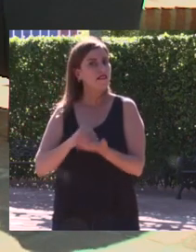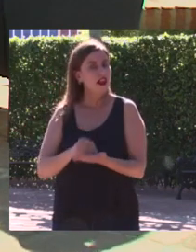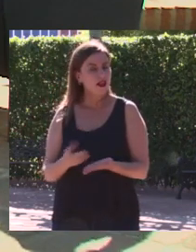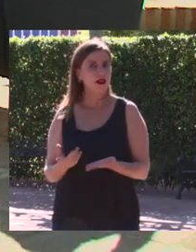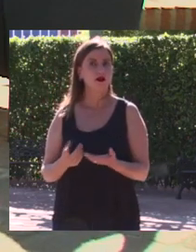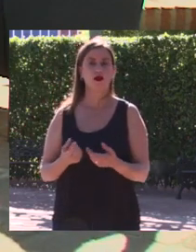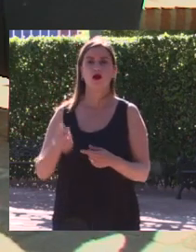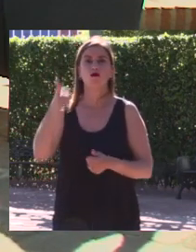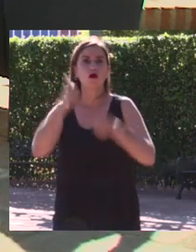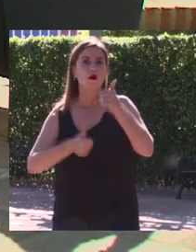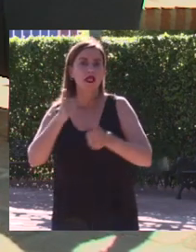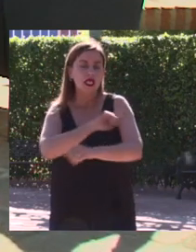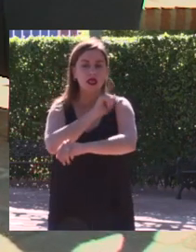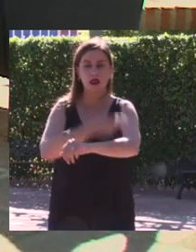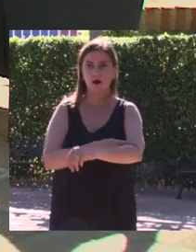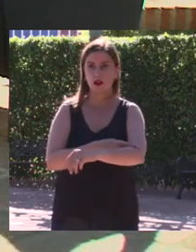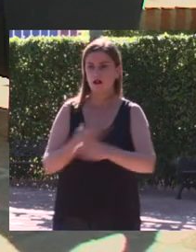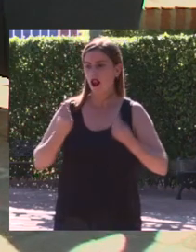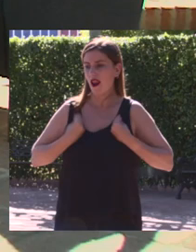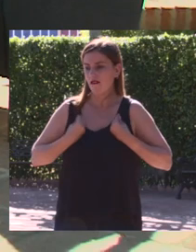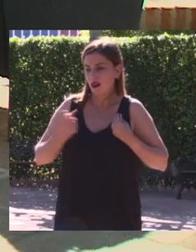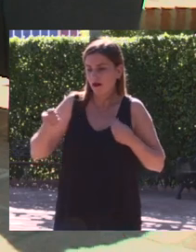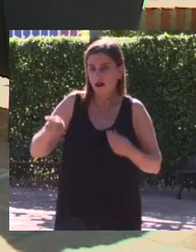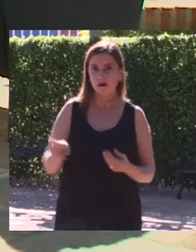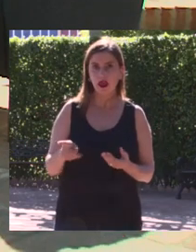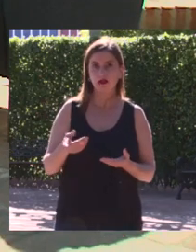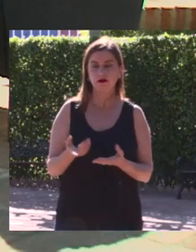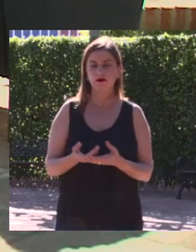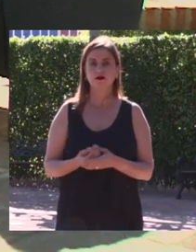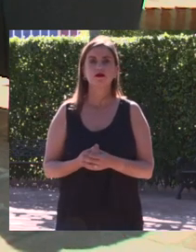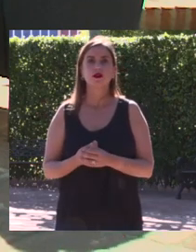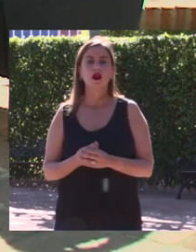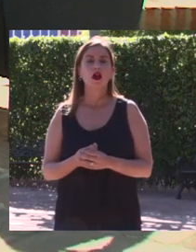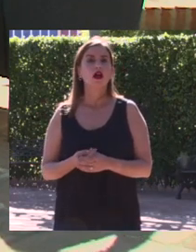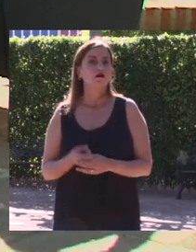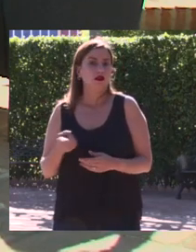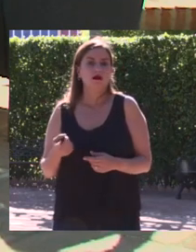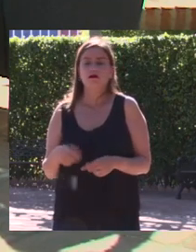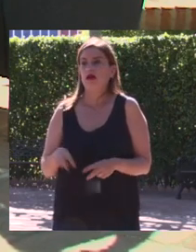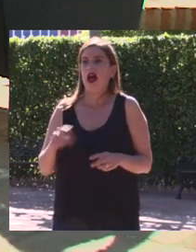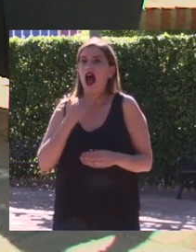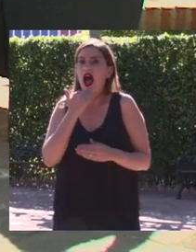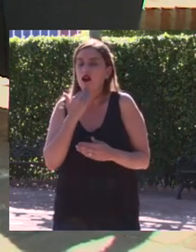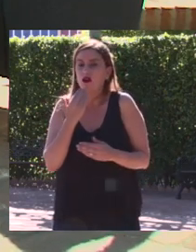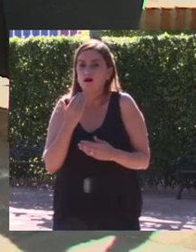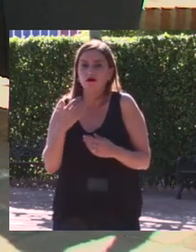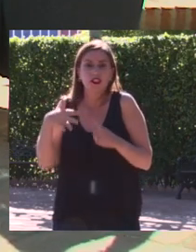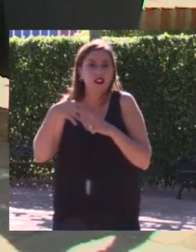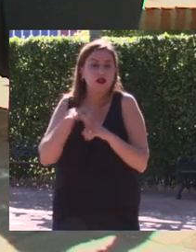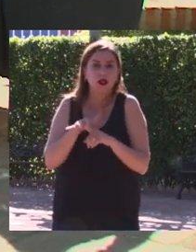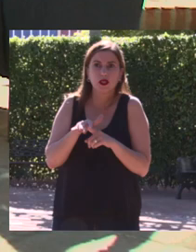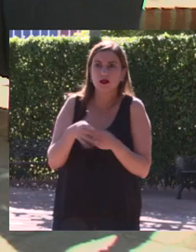no sé en una competición deportiva en la vida misma fuera de la competición deportiva pasa algo que realmente es